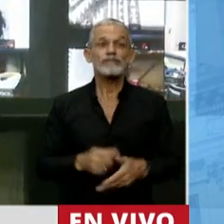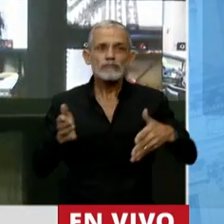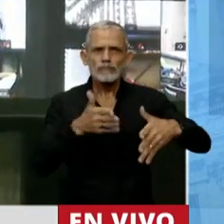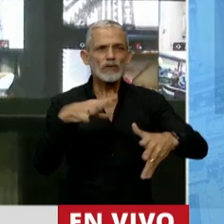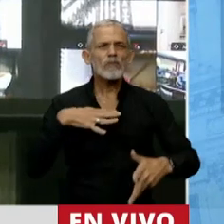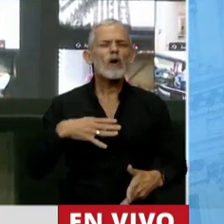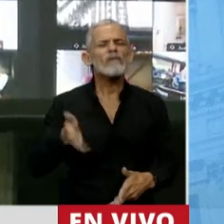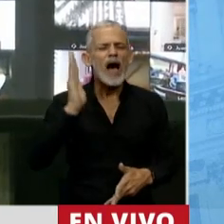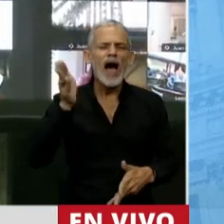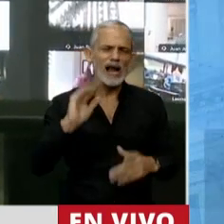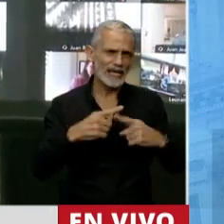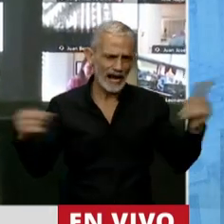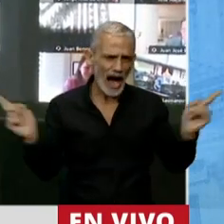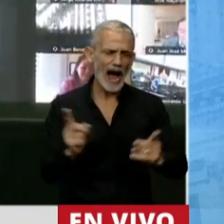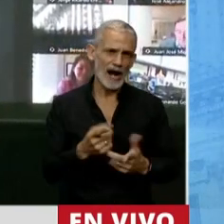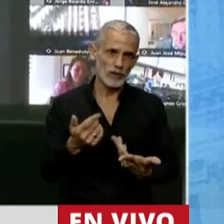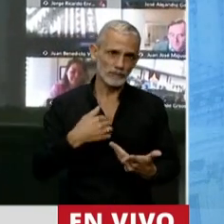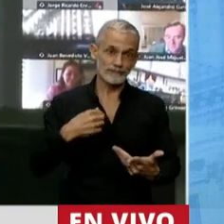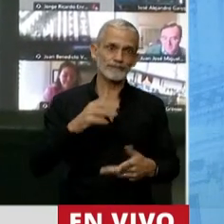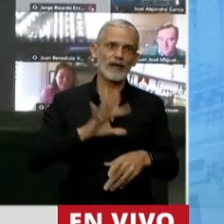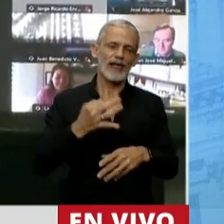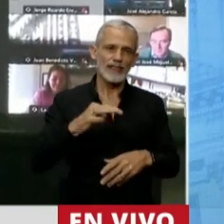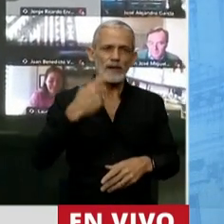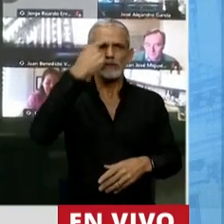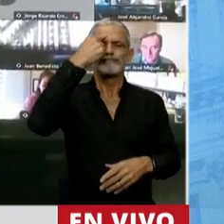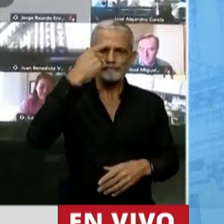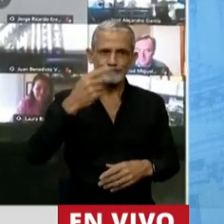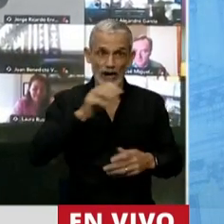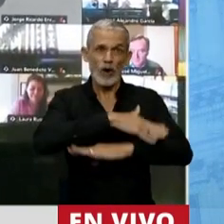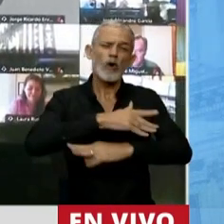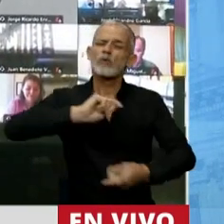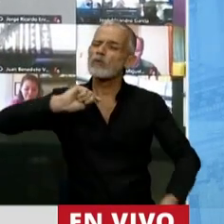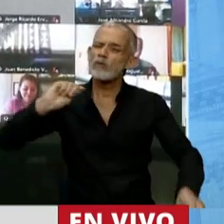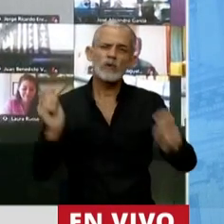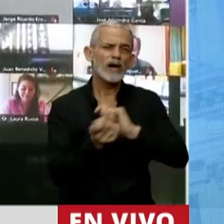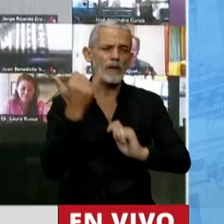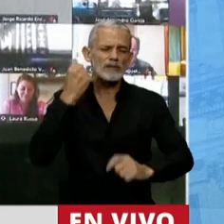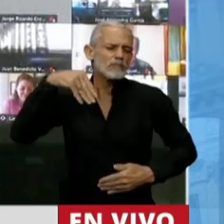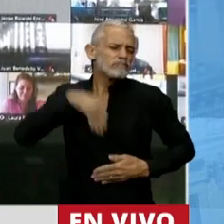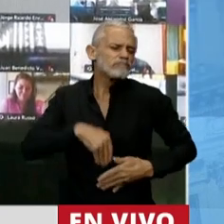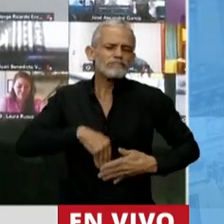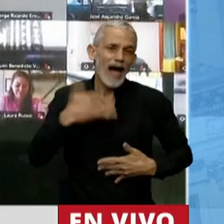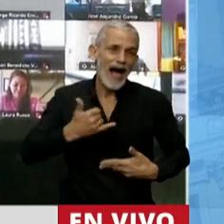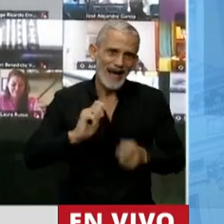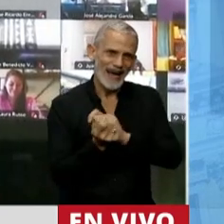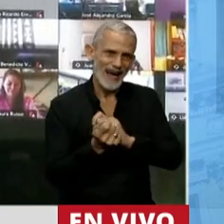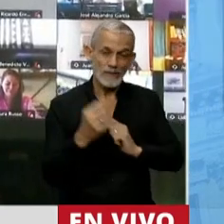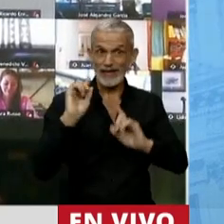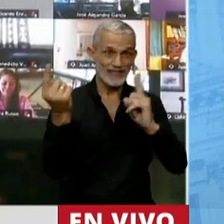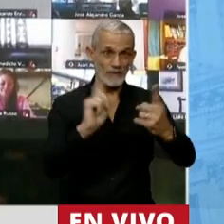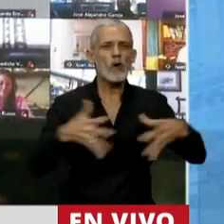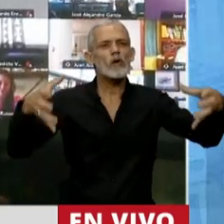camino que queda es largo. Se requiere una toma de conciencia y cambios de hábitos muy arraigados en lo individual y en lo colectivo.